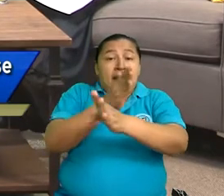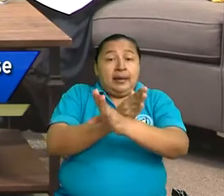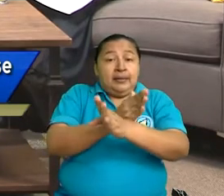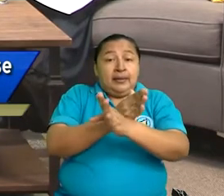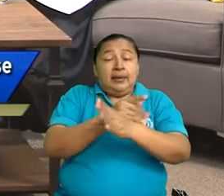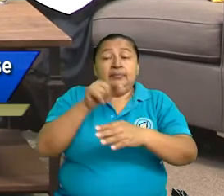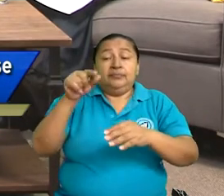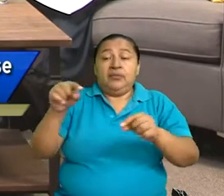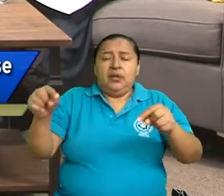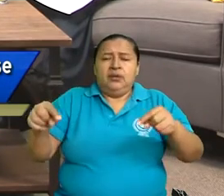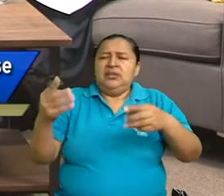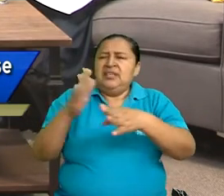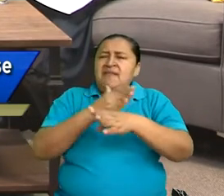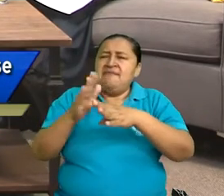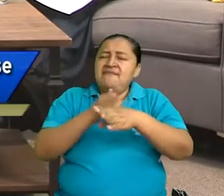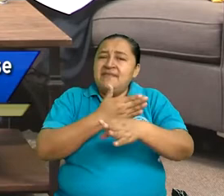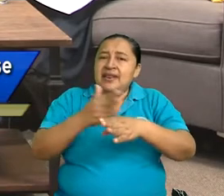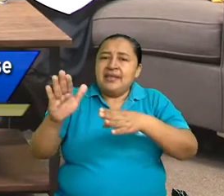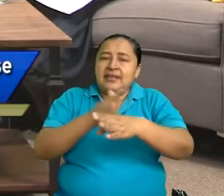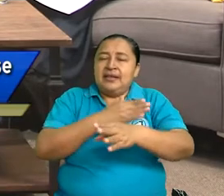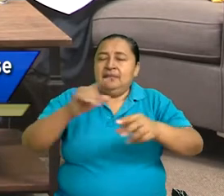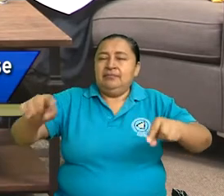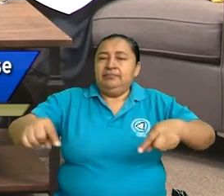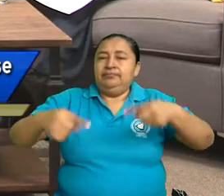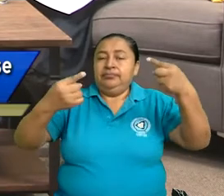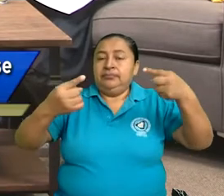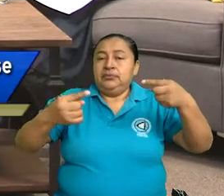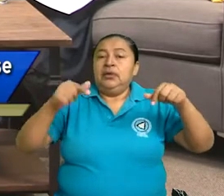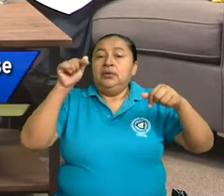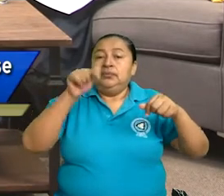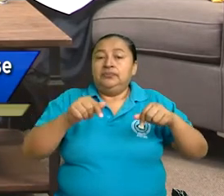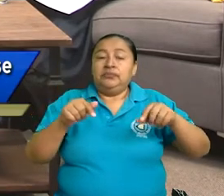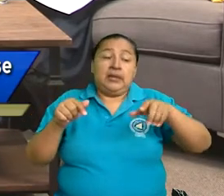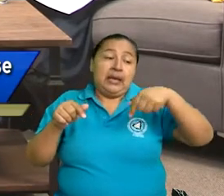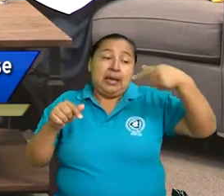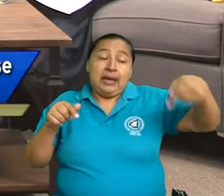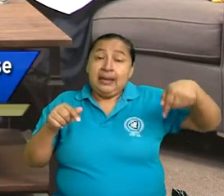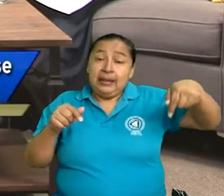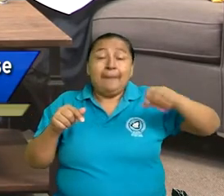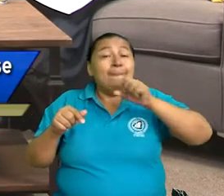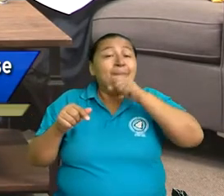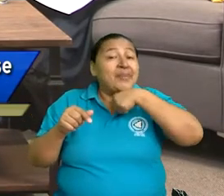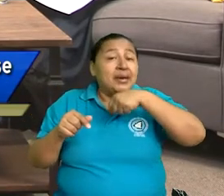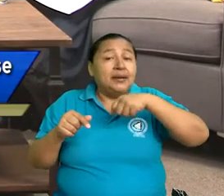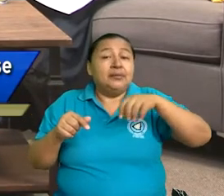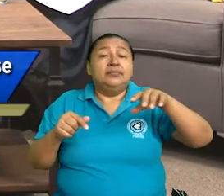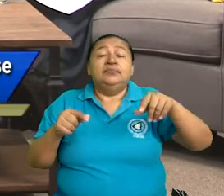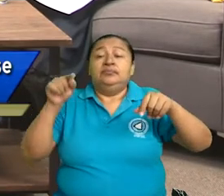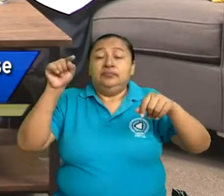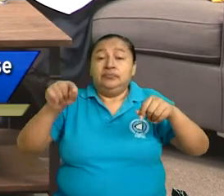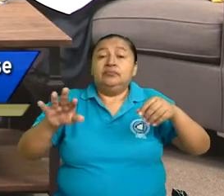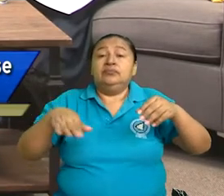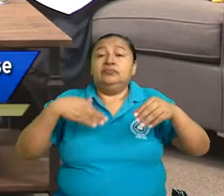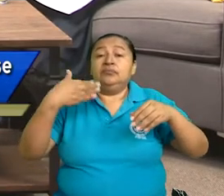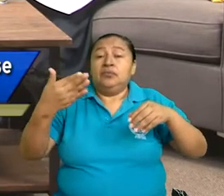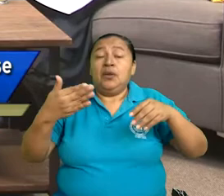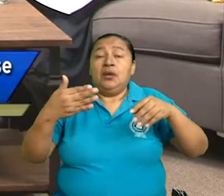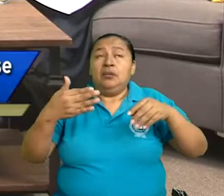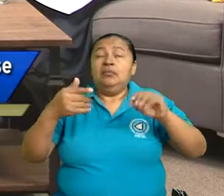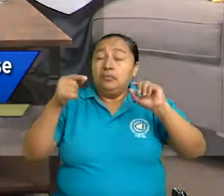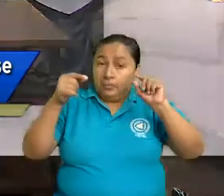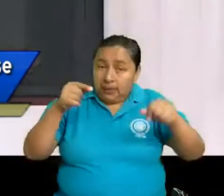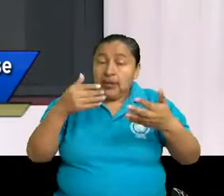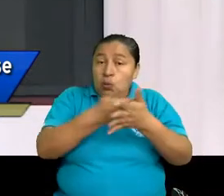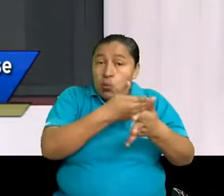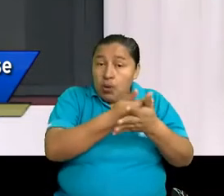opone a una norma jurídica posterior. Entonces, la norma jurídica posterior deroga la anterior. Entonces, el